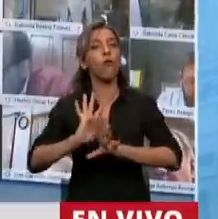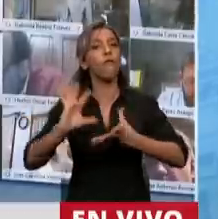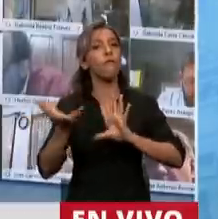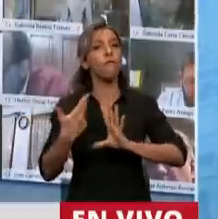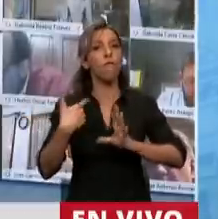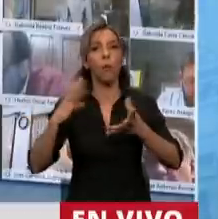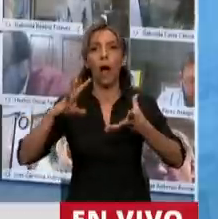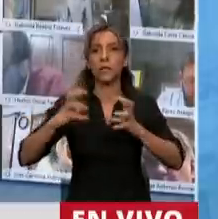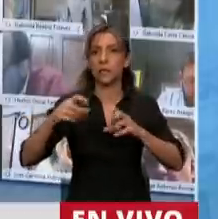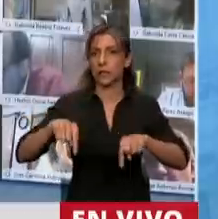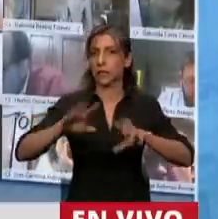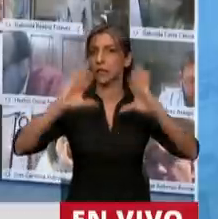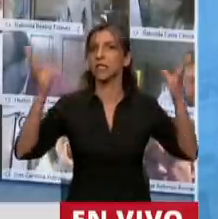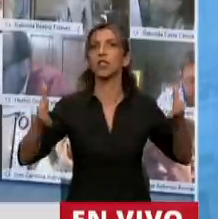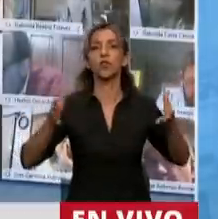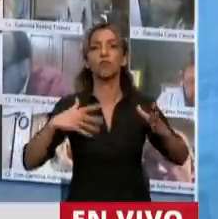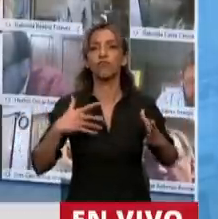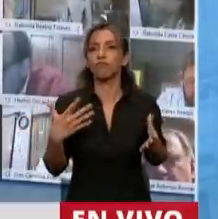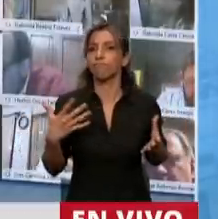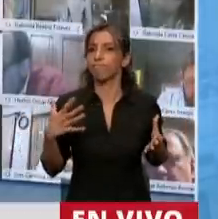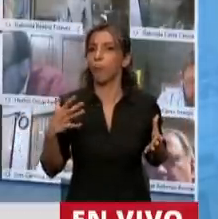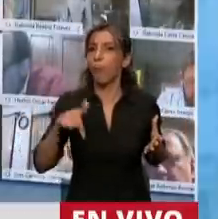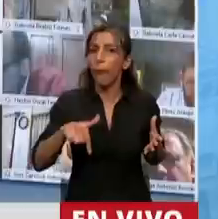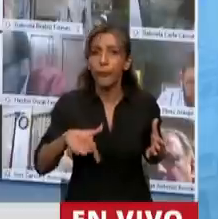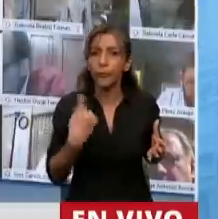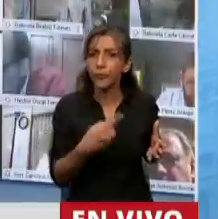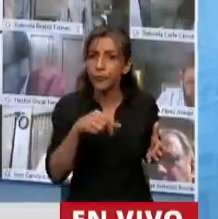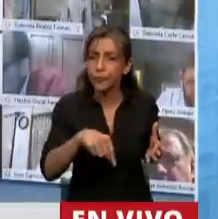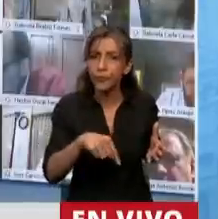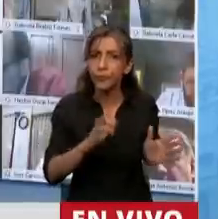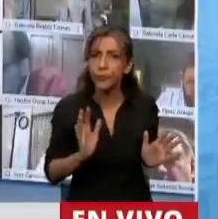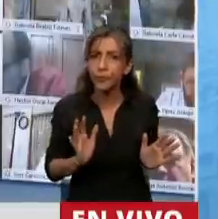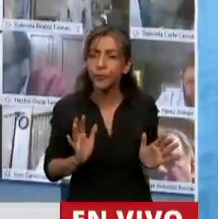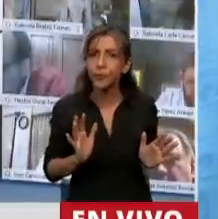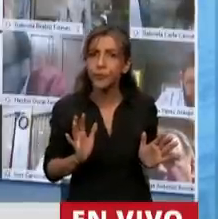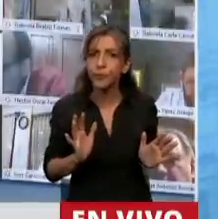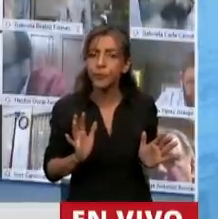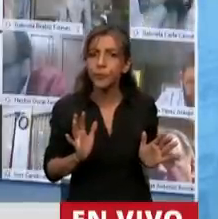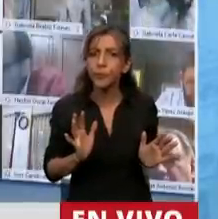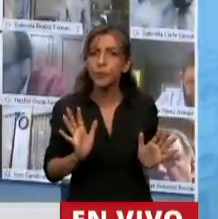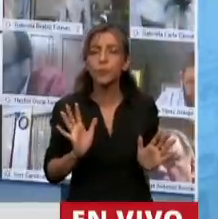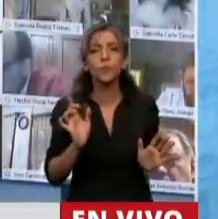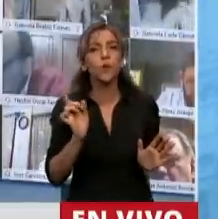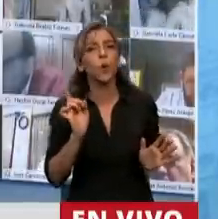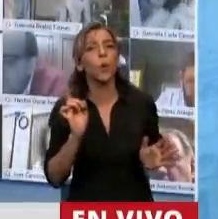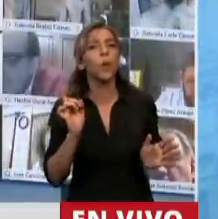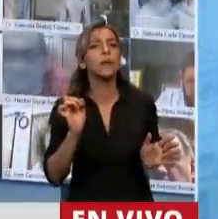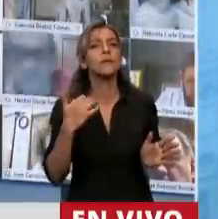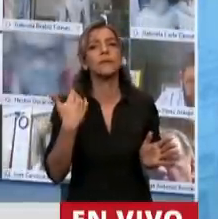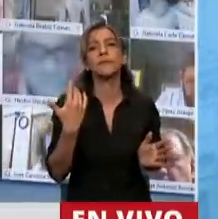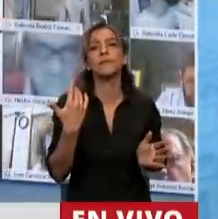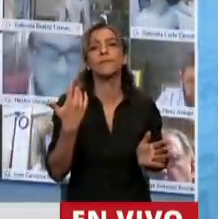porque aquí no está discutiéndose la validez del sistema presencial